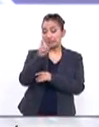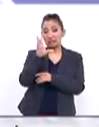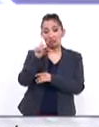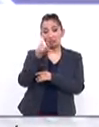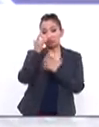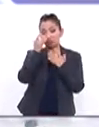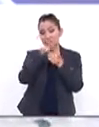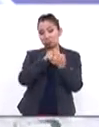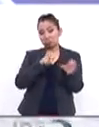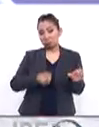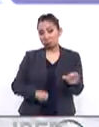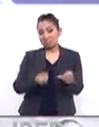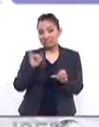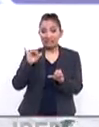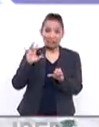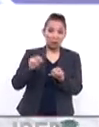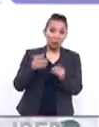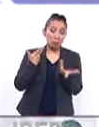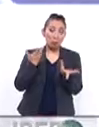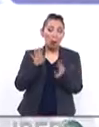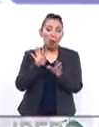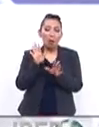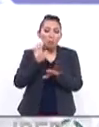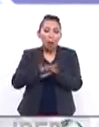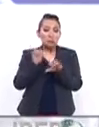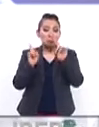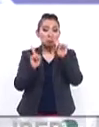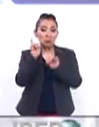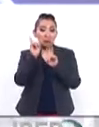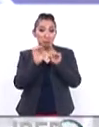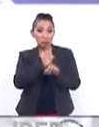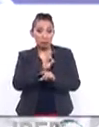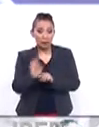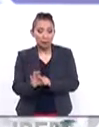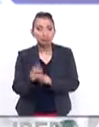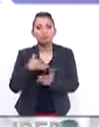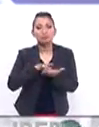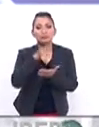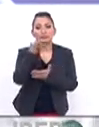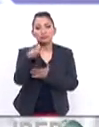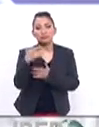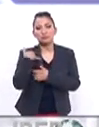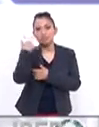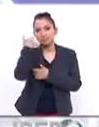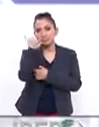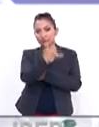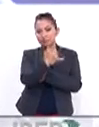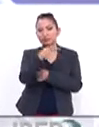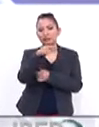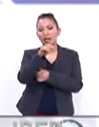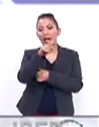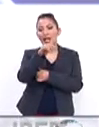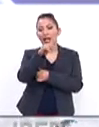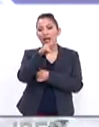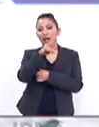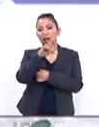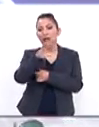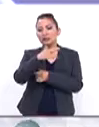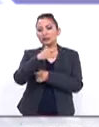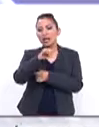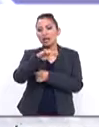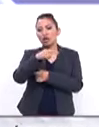Brexit, o bueno, ya podemos poner un poco en duda esta inminencia, agradecemos mucho que nos tome la llamada Alejandro